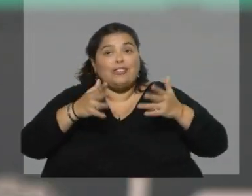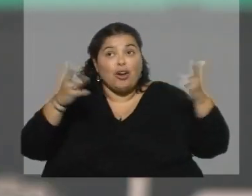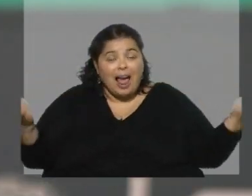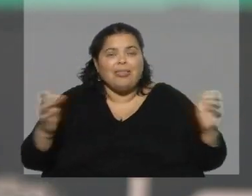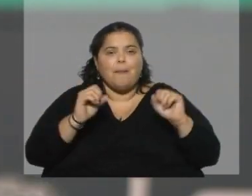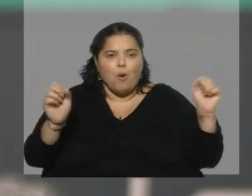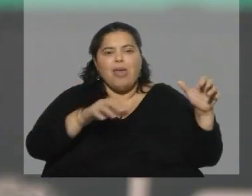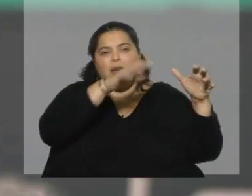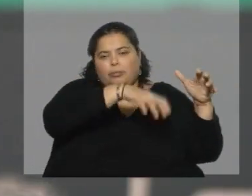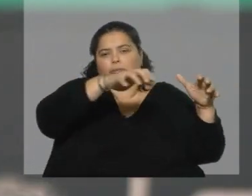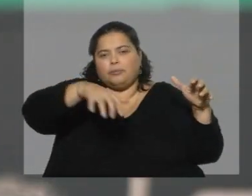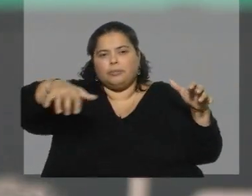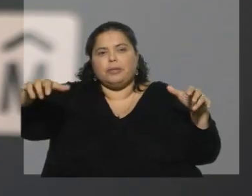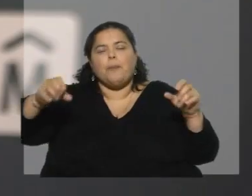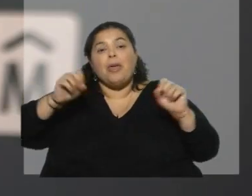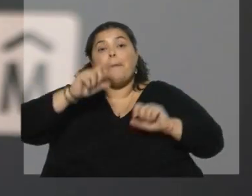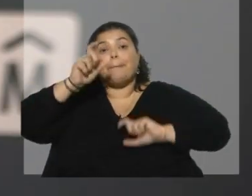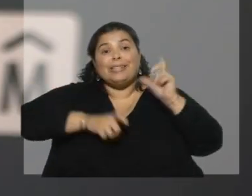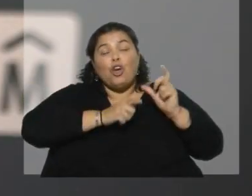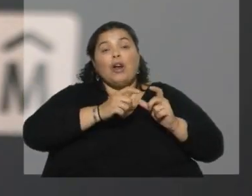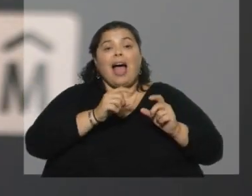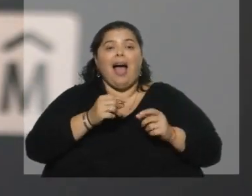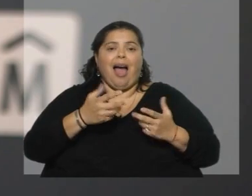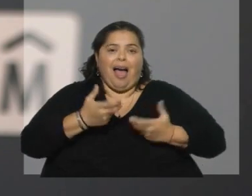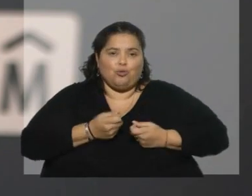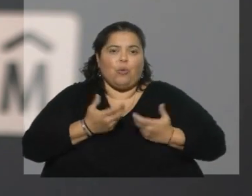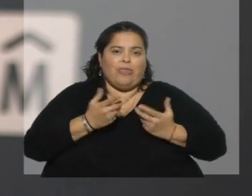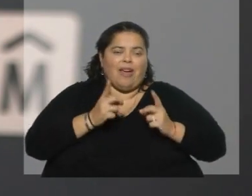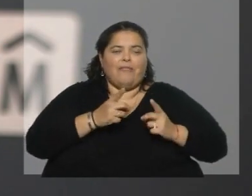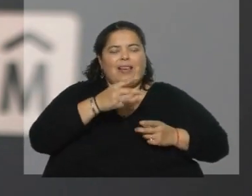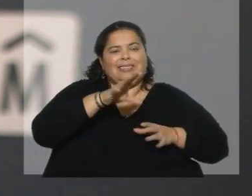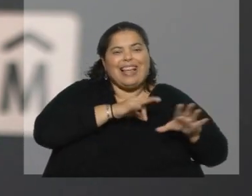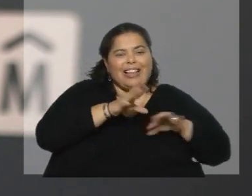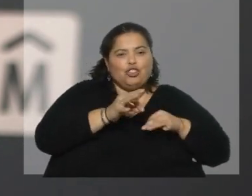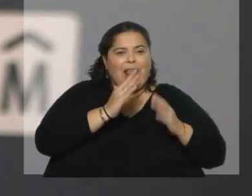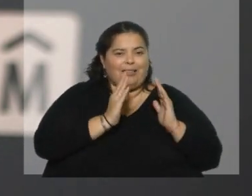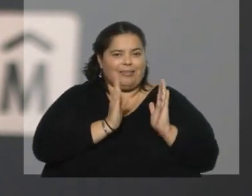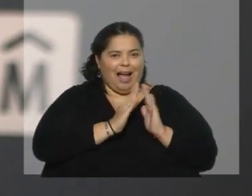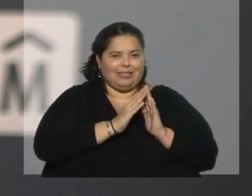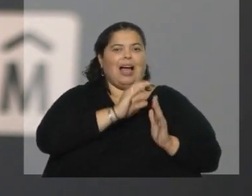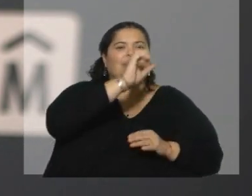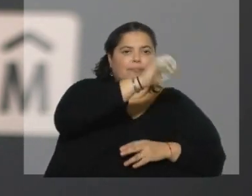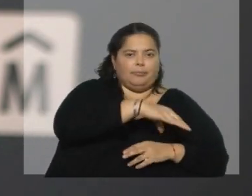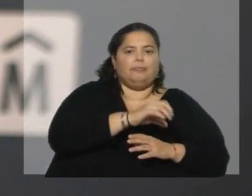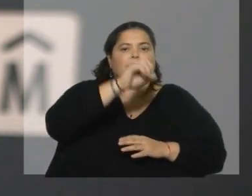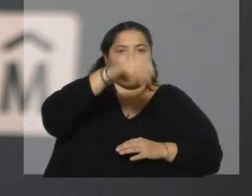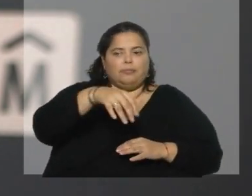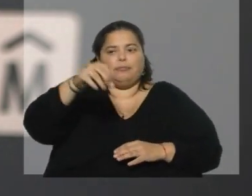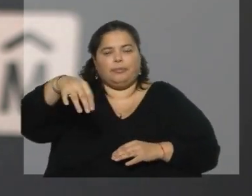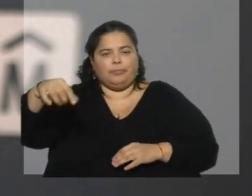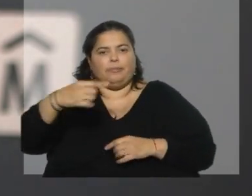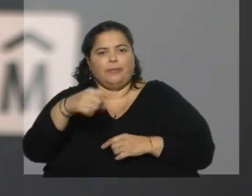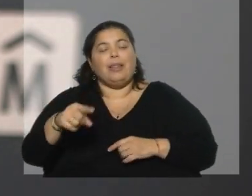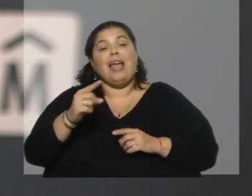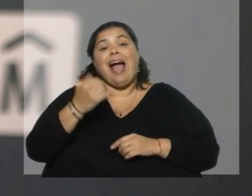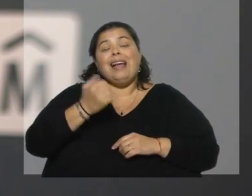mezclados como en material reciclable. En un primer escalón, que nosotros tenemos determinada operacional, son unas 50 cooperativas. Hoy en día, en la